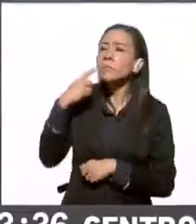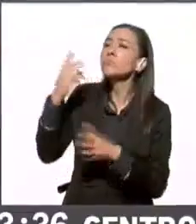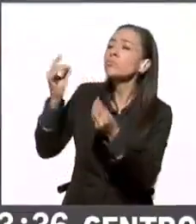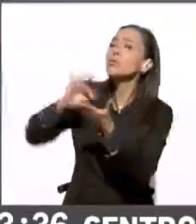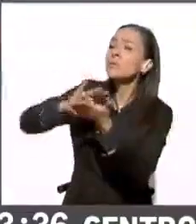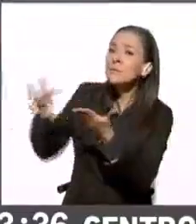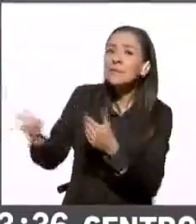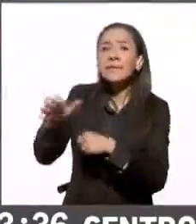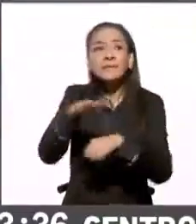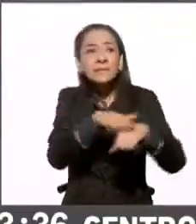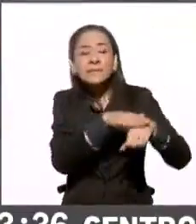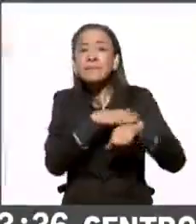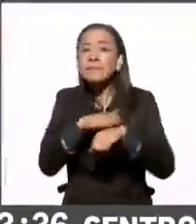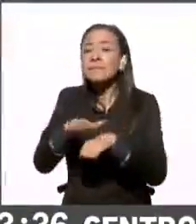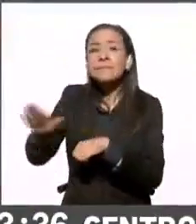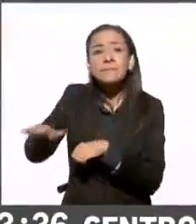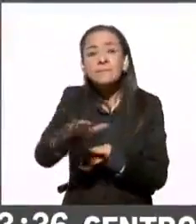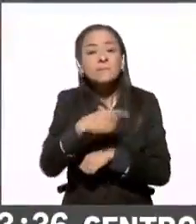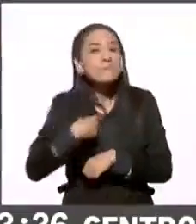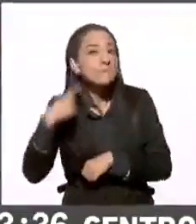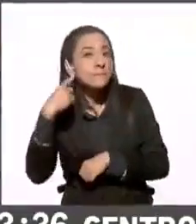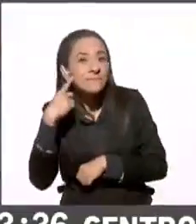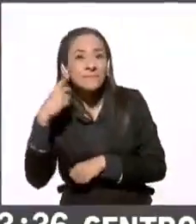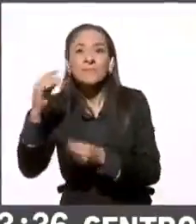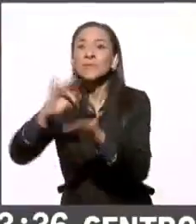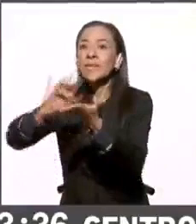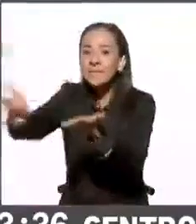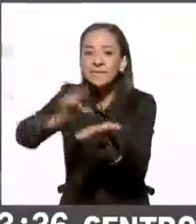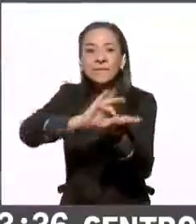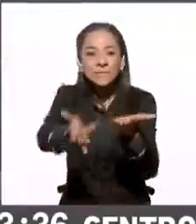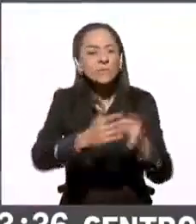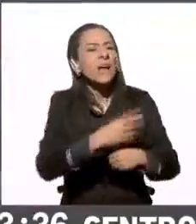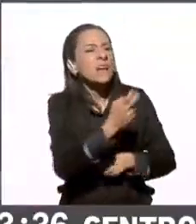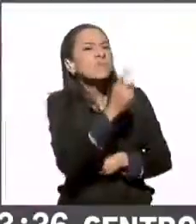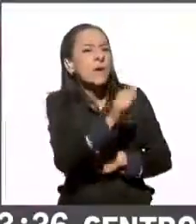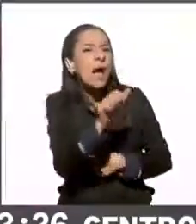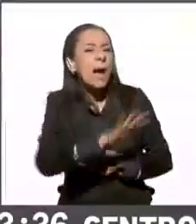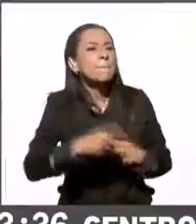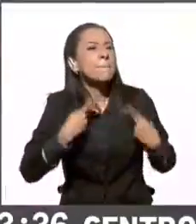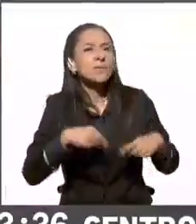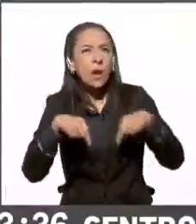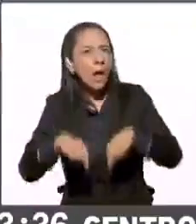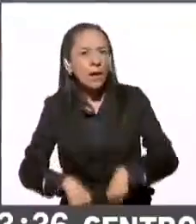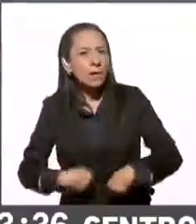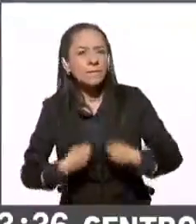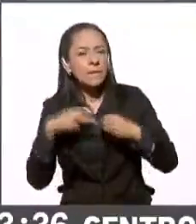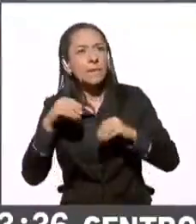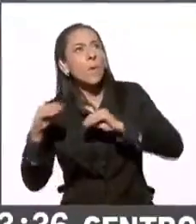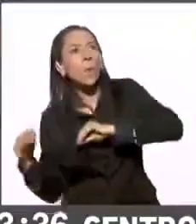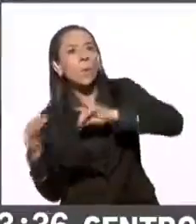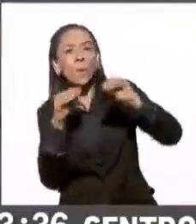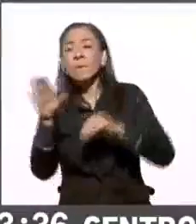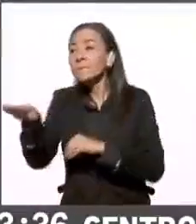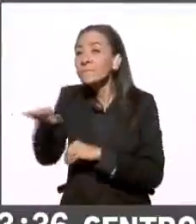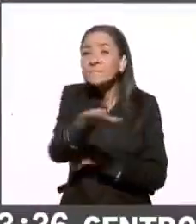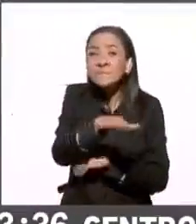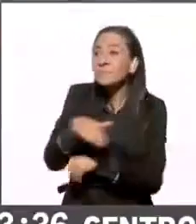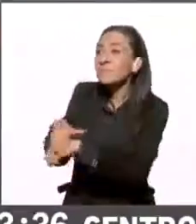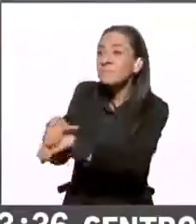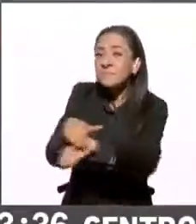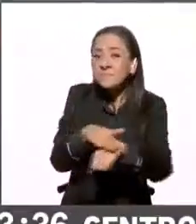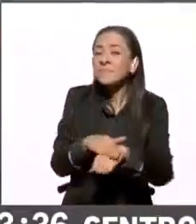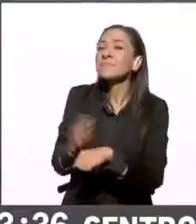a cientos de chilangos que viven fuera del país. Mariana, Mariana, Carlos,